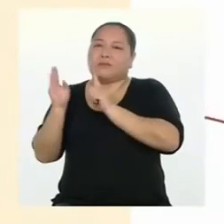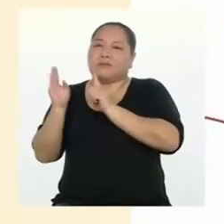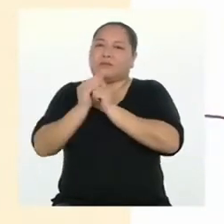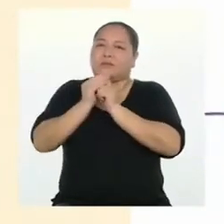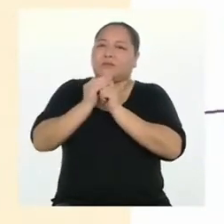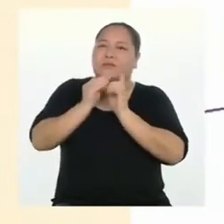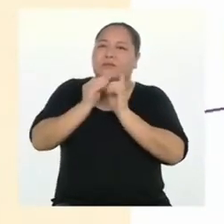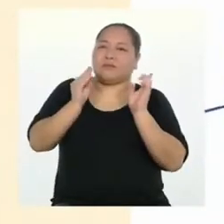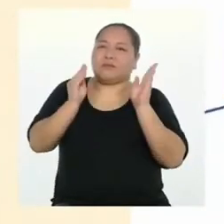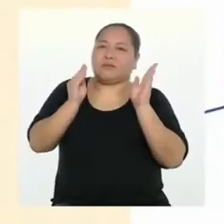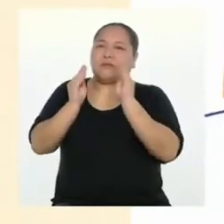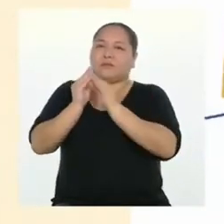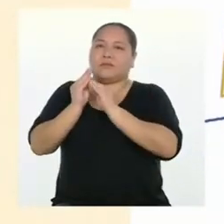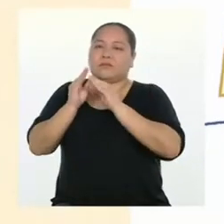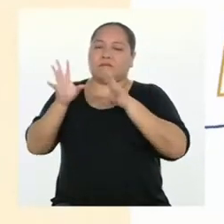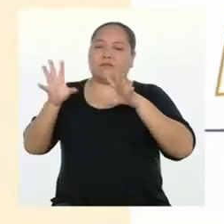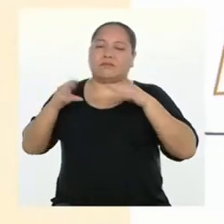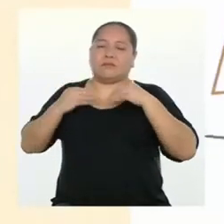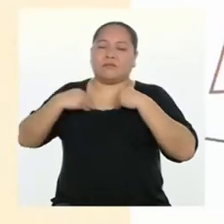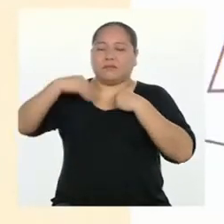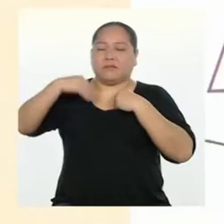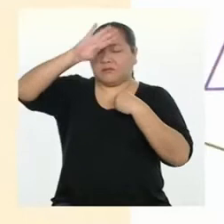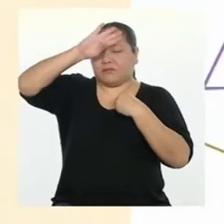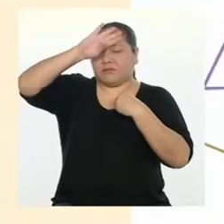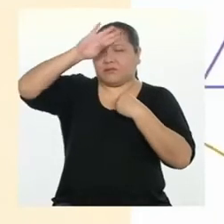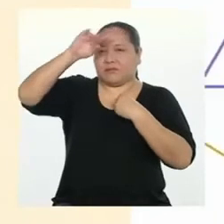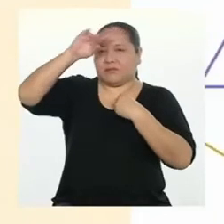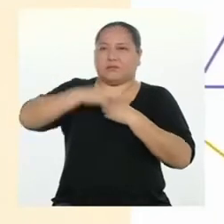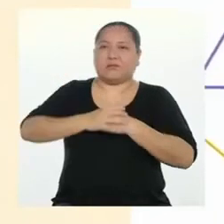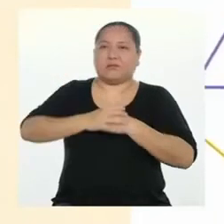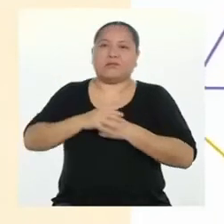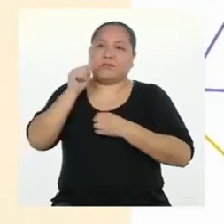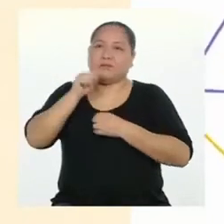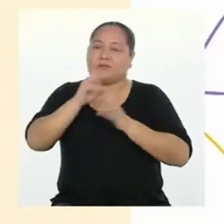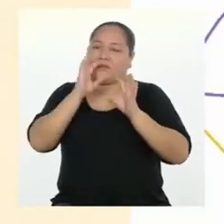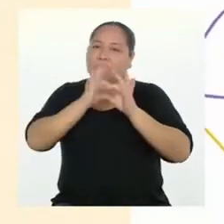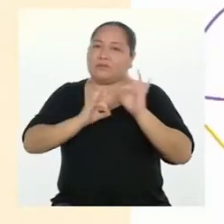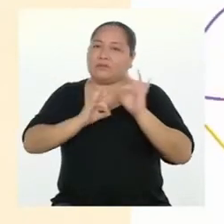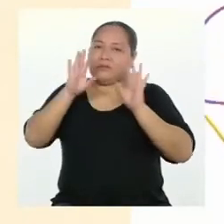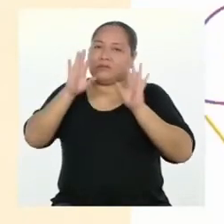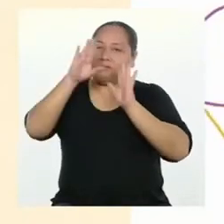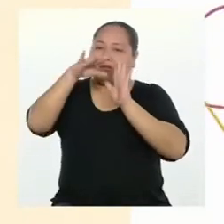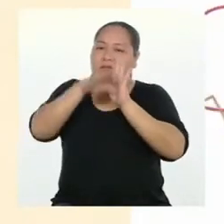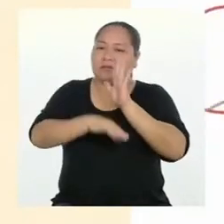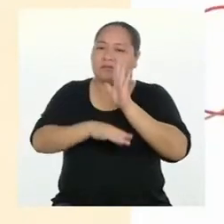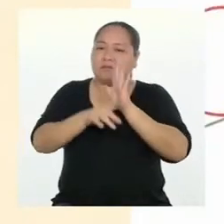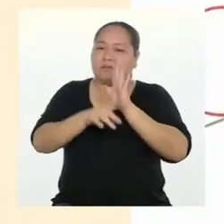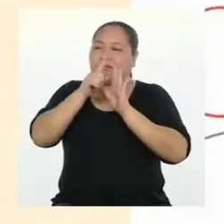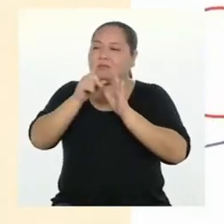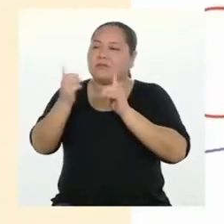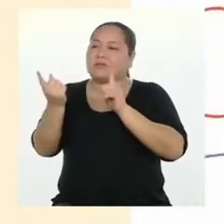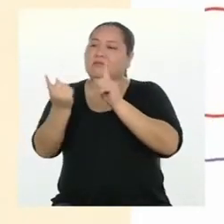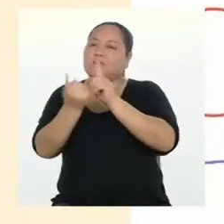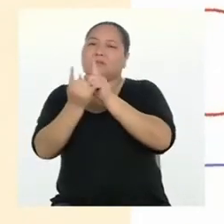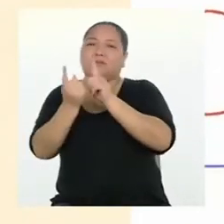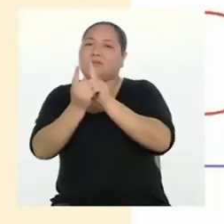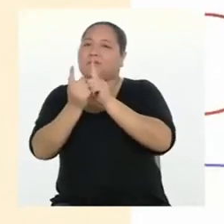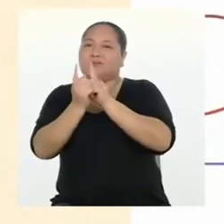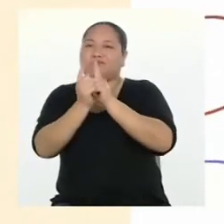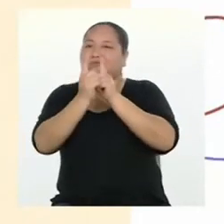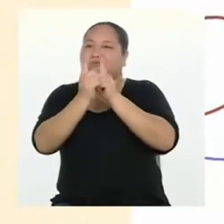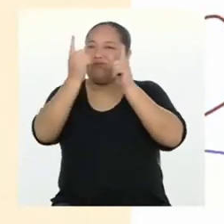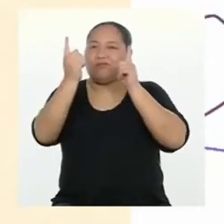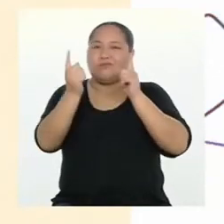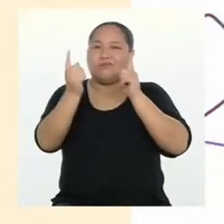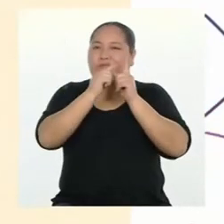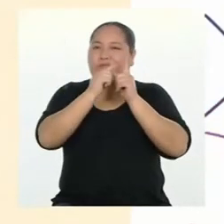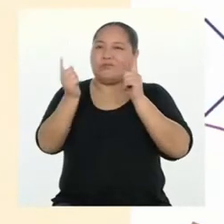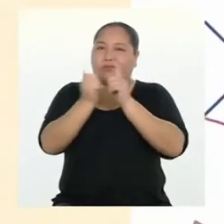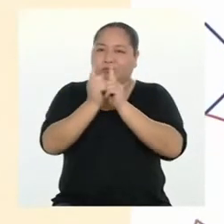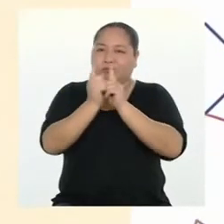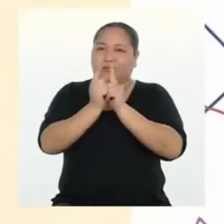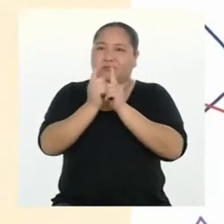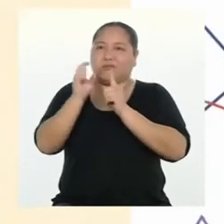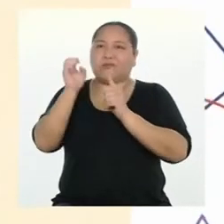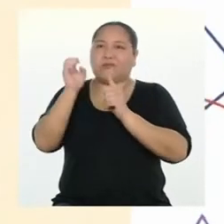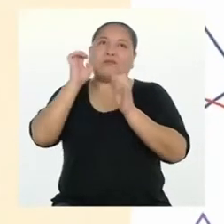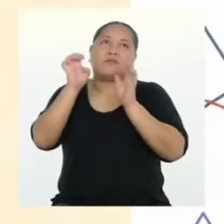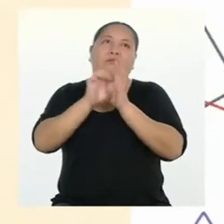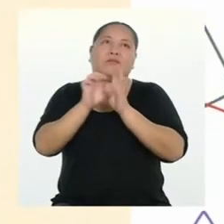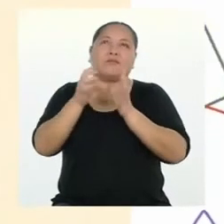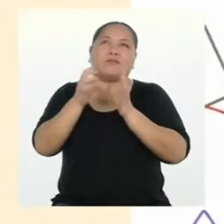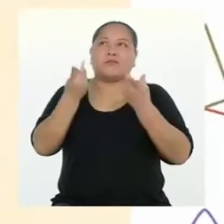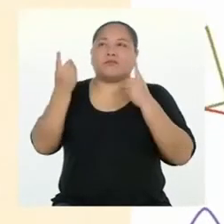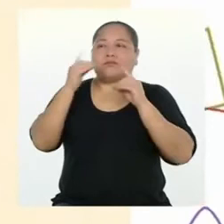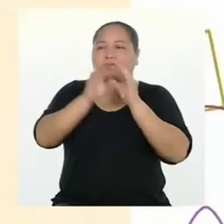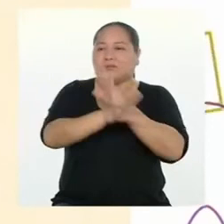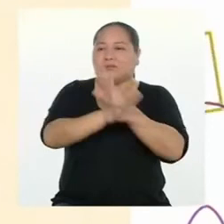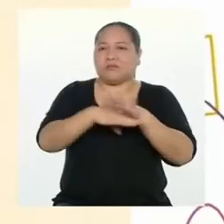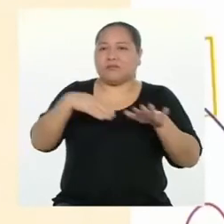Esta es la razón por la cual es importante reducir las formas en que las personas entran en contacto con los demás. Cuando el contacto cercano con otros es probable, como cuando